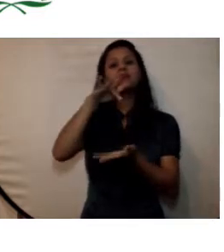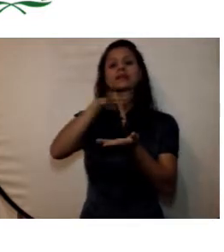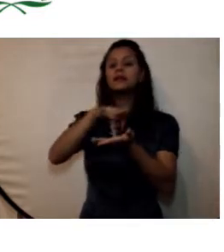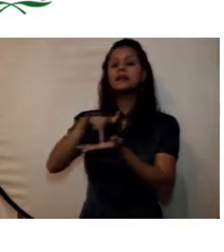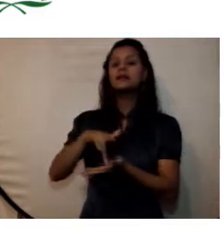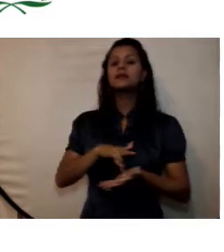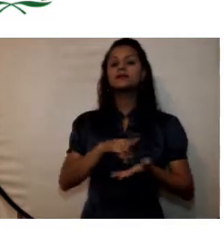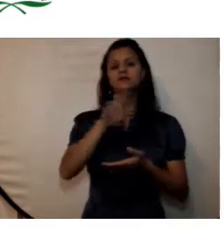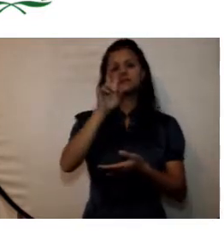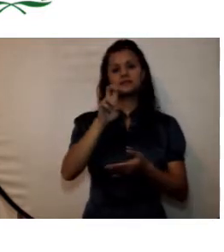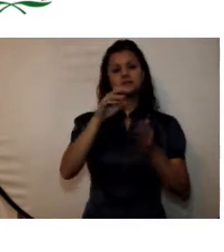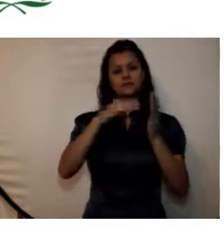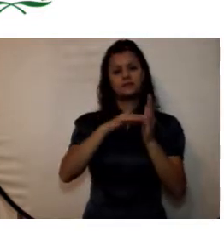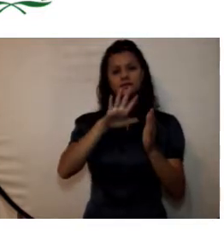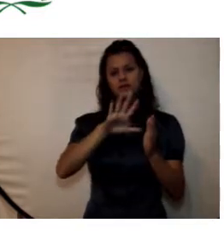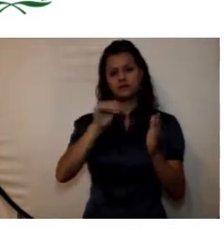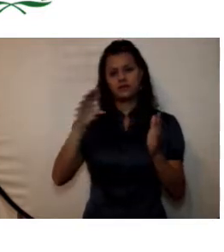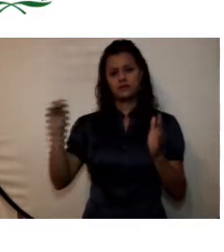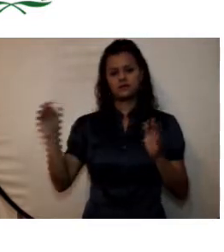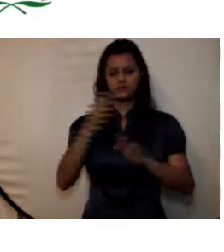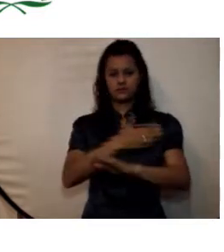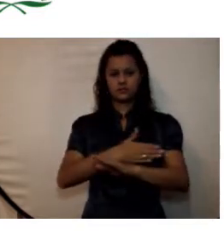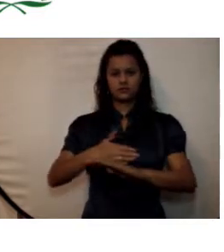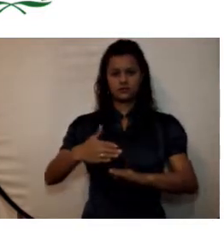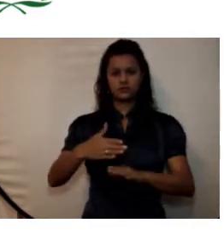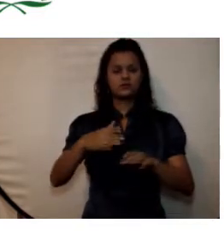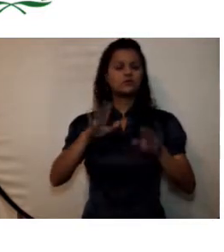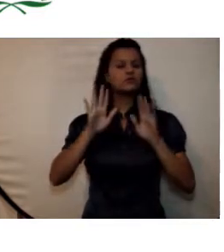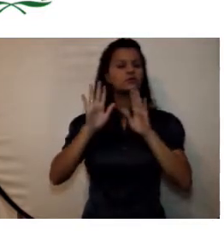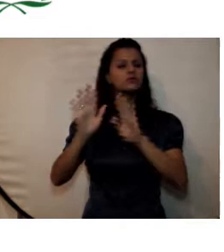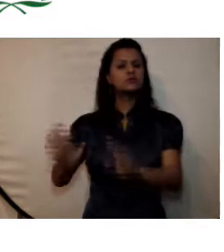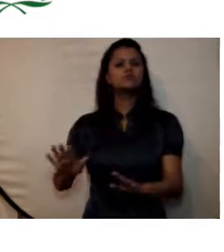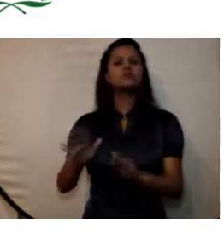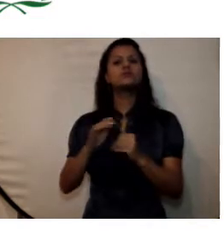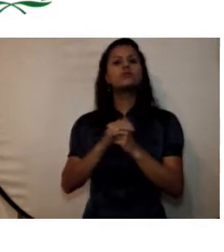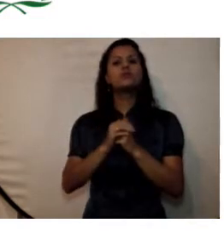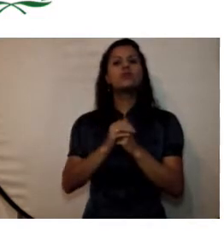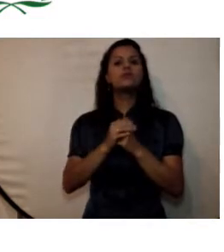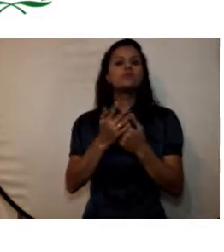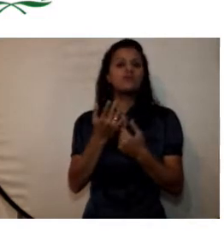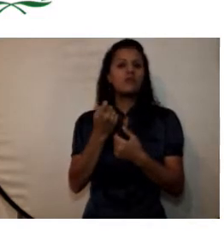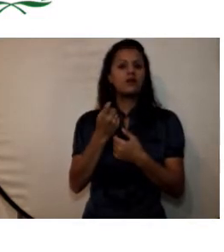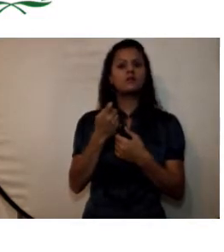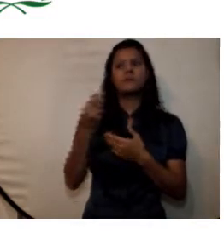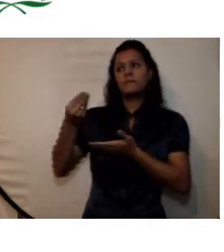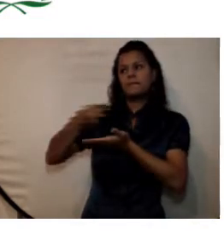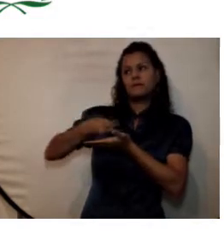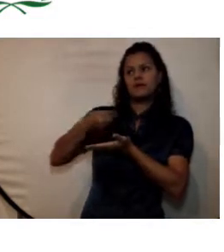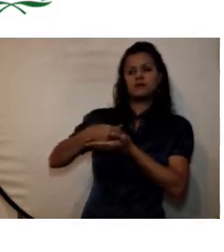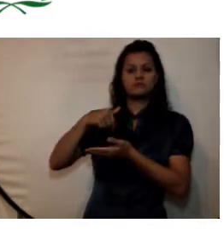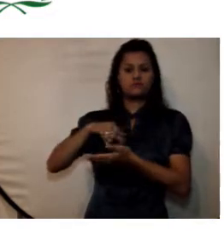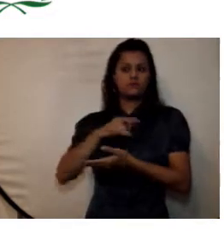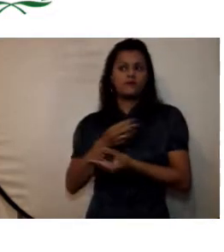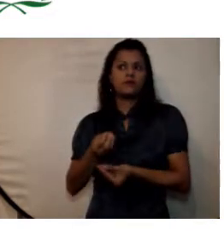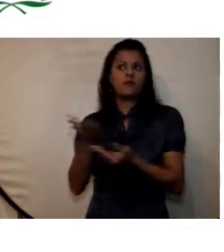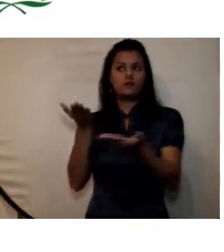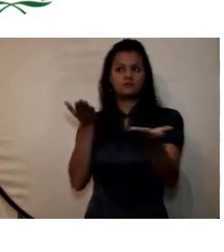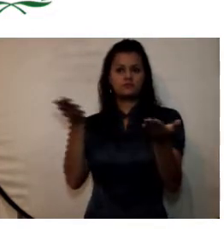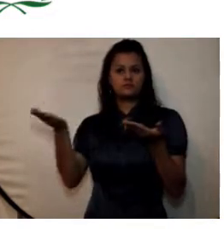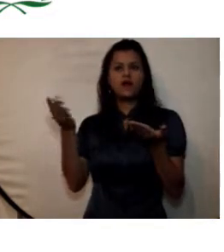pesos corresponde a cuentas por cobrar a favor de la universidad por servicios prestados